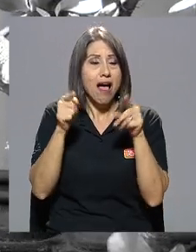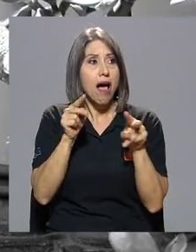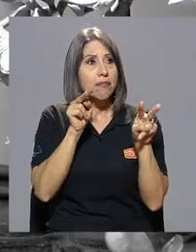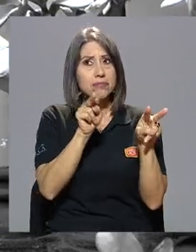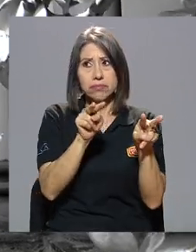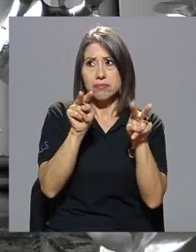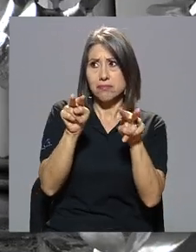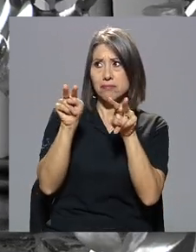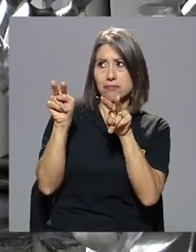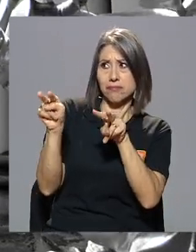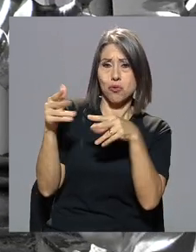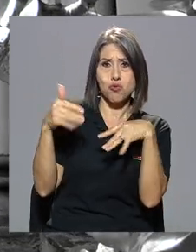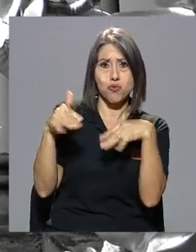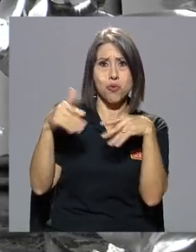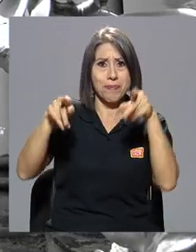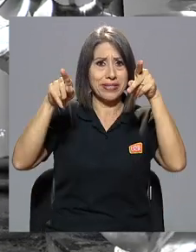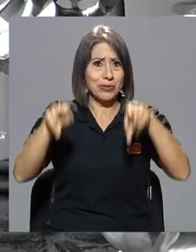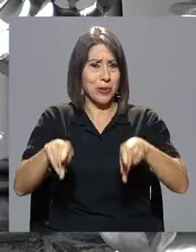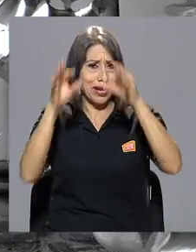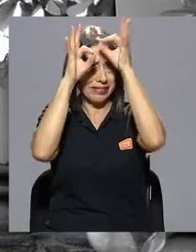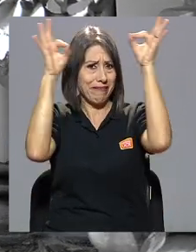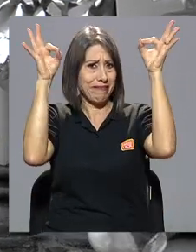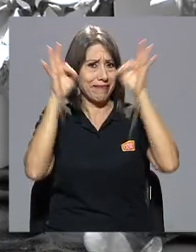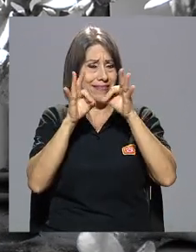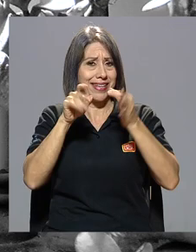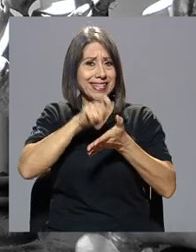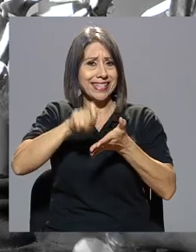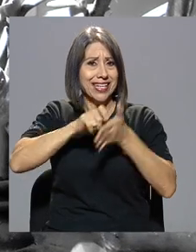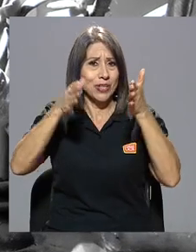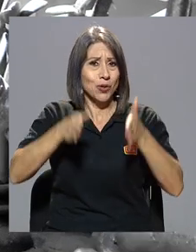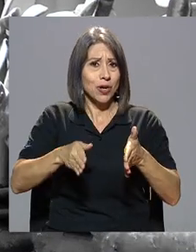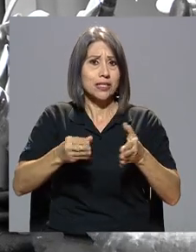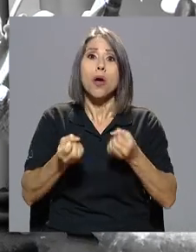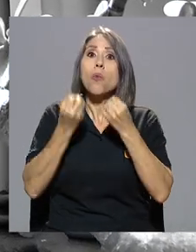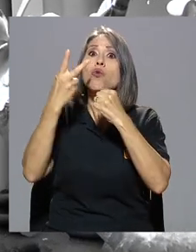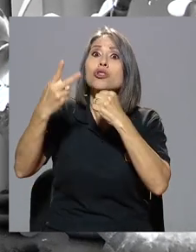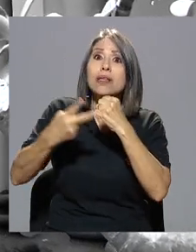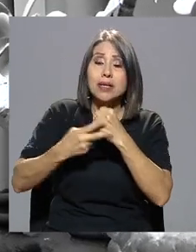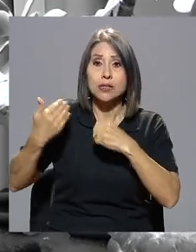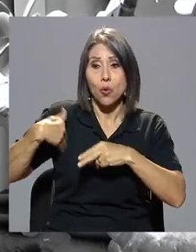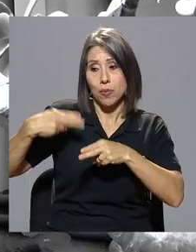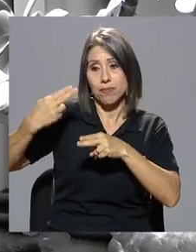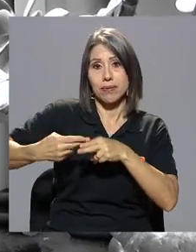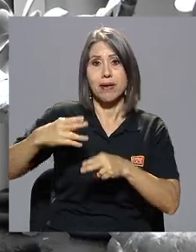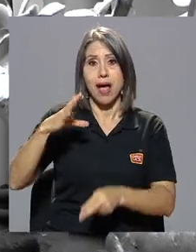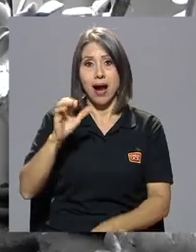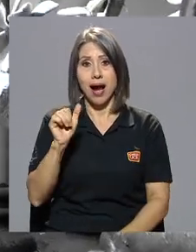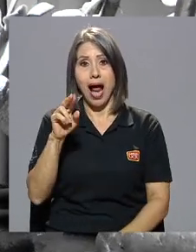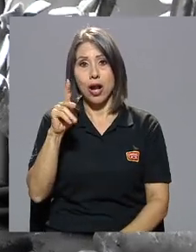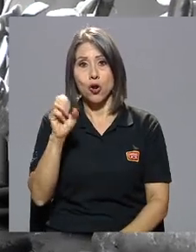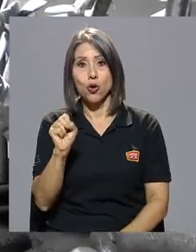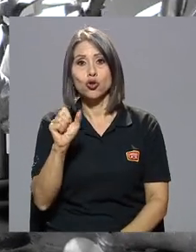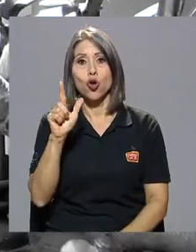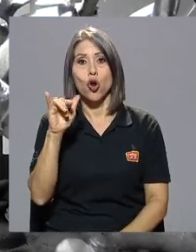encontrarse a grandes escritores, a Carlos Luis Fallas siempre, muchas veces en la casa, a Fabián